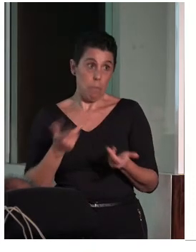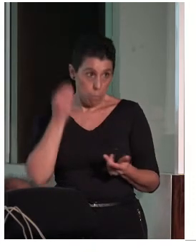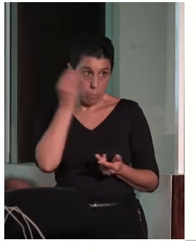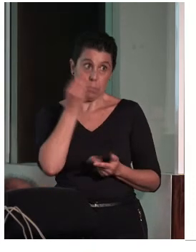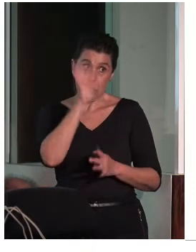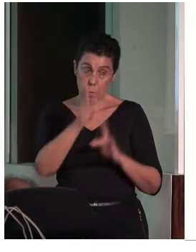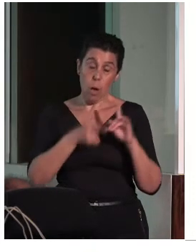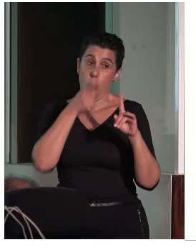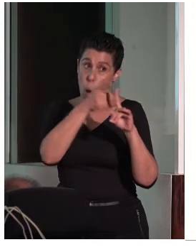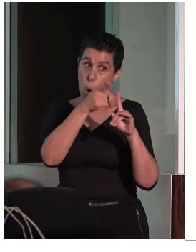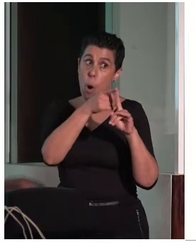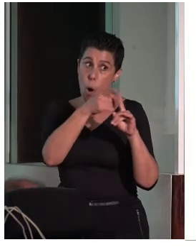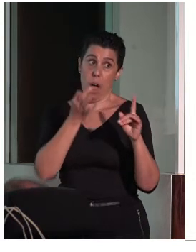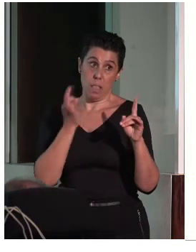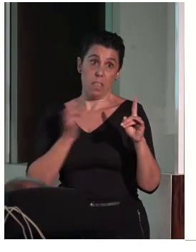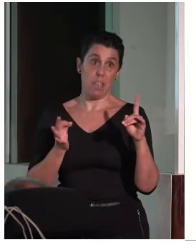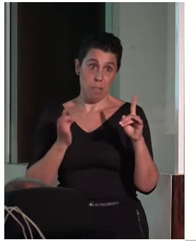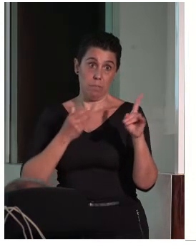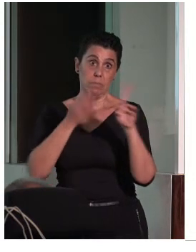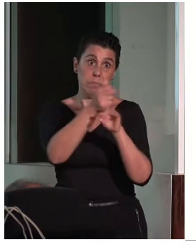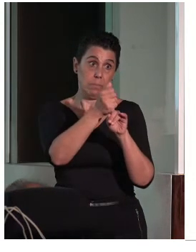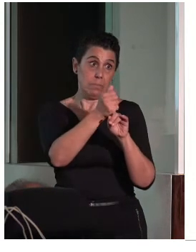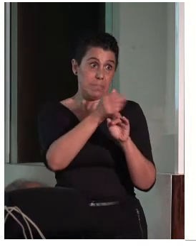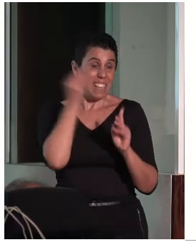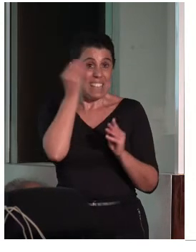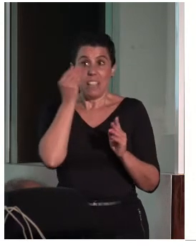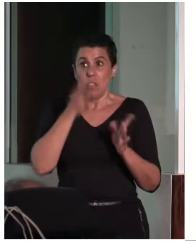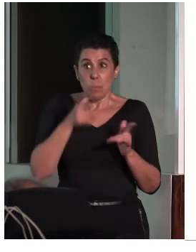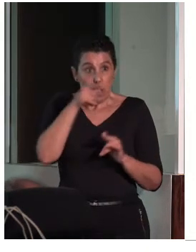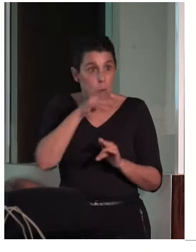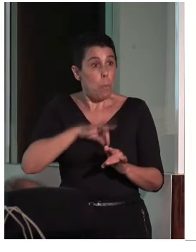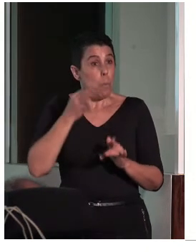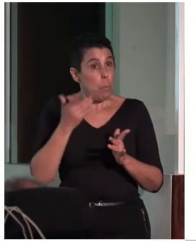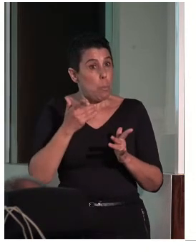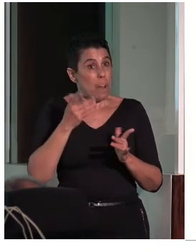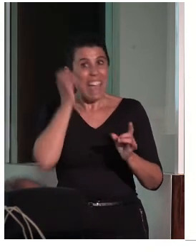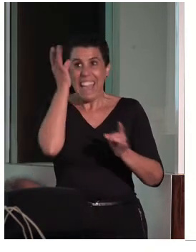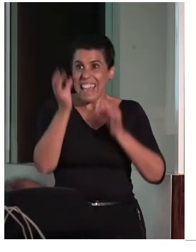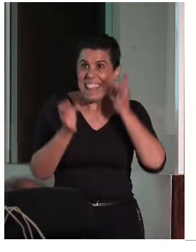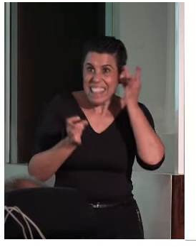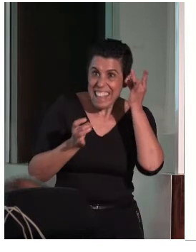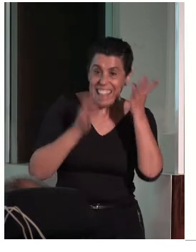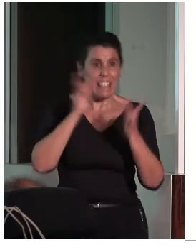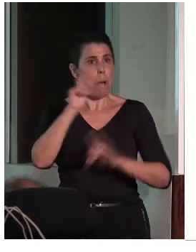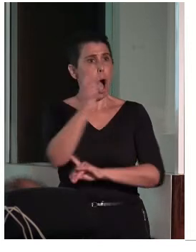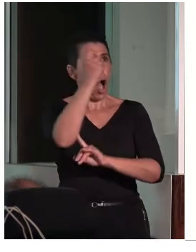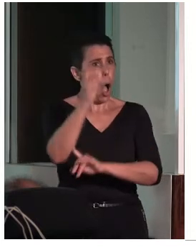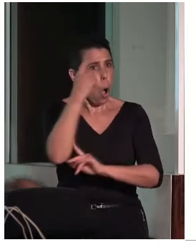puede también ayudar a frenar un poco la iniciativa y la consecución de logros en materia de